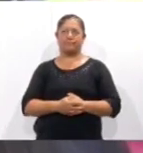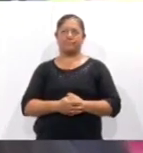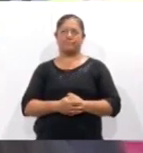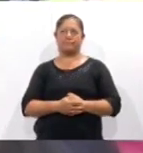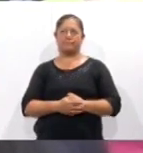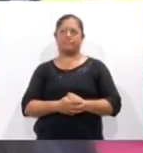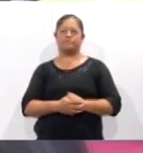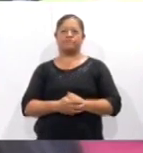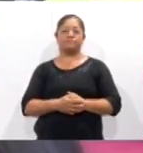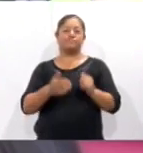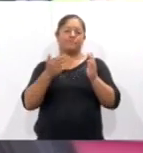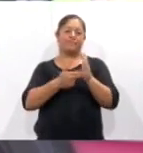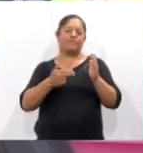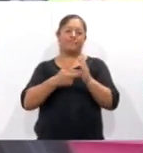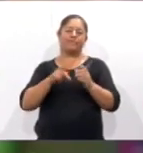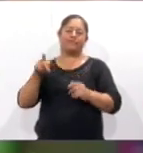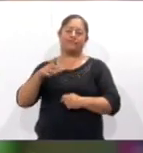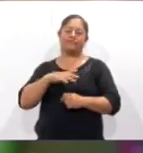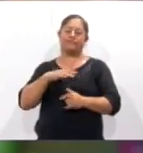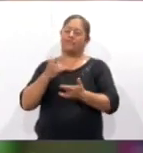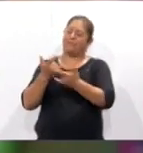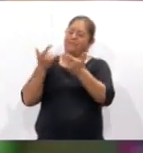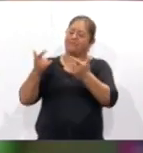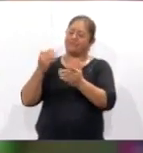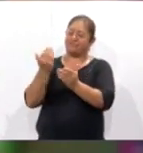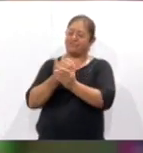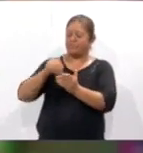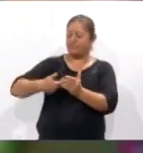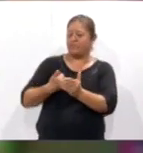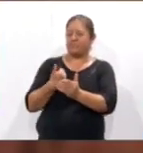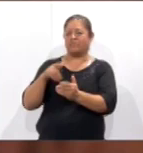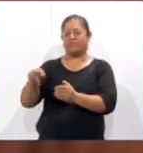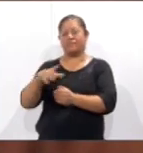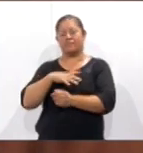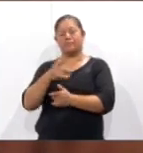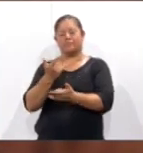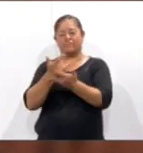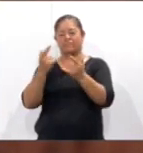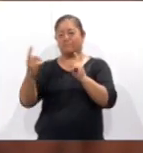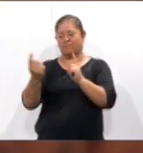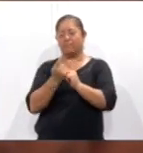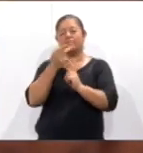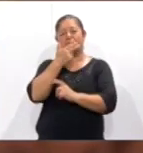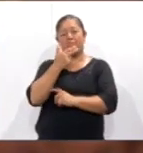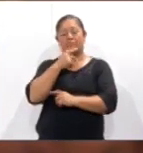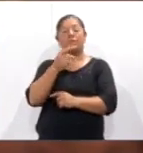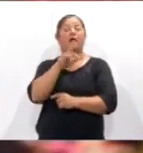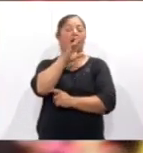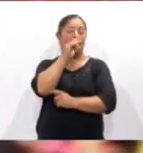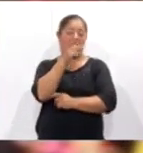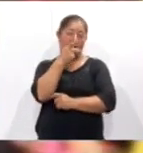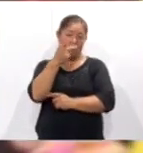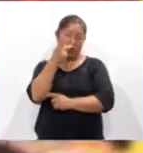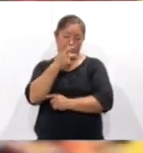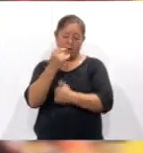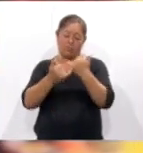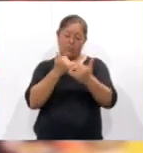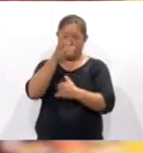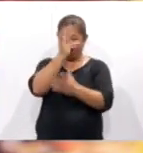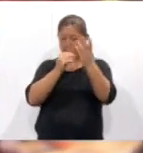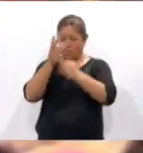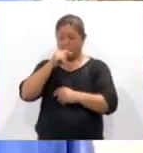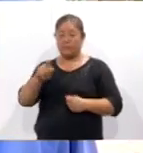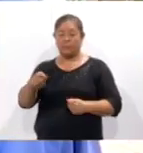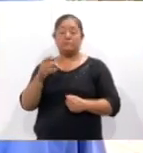Se impartió el taller El Archivo Histórico Te Acerca al Náhuatl, Habla, Juega y Aprende, en el que participaron 60 estudiantes de